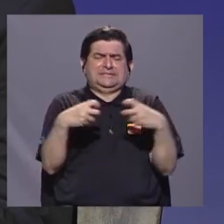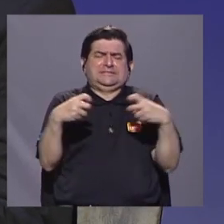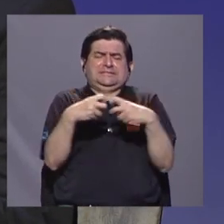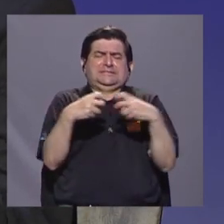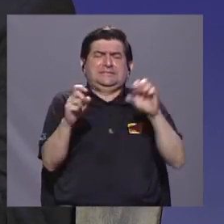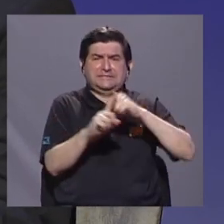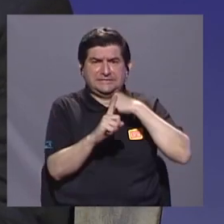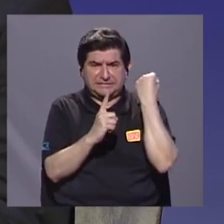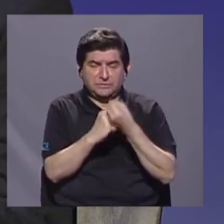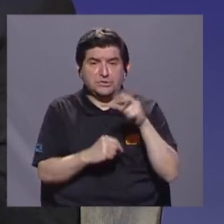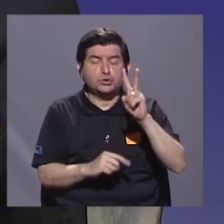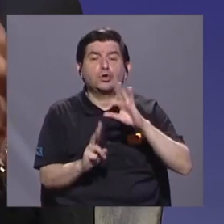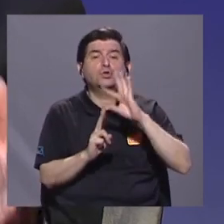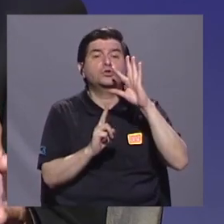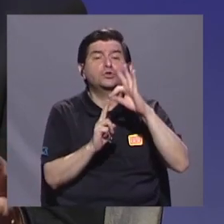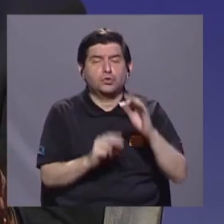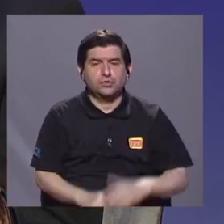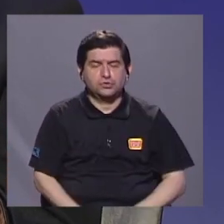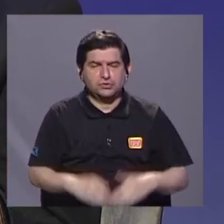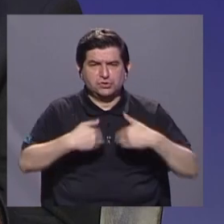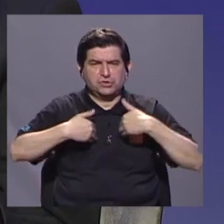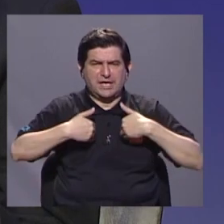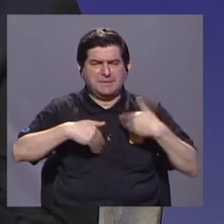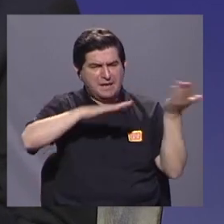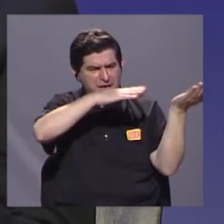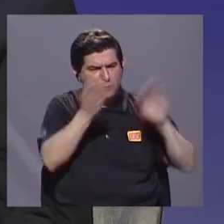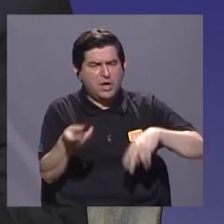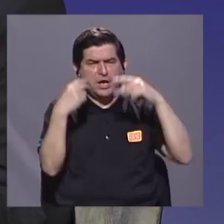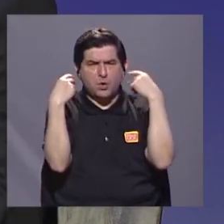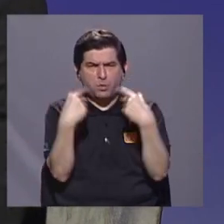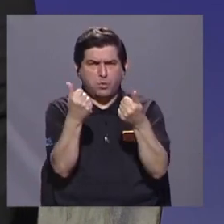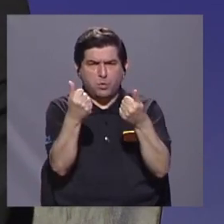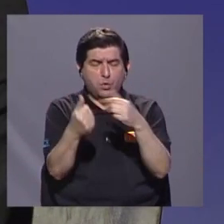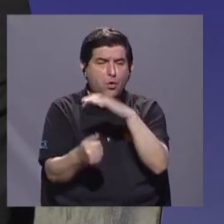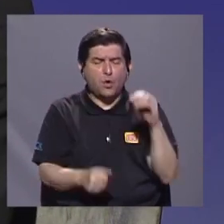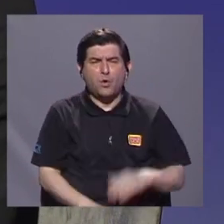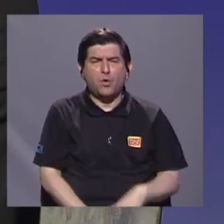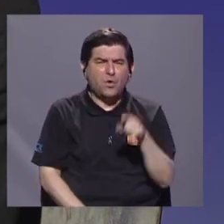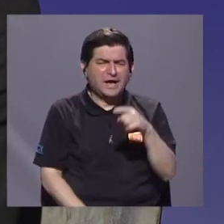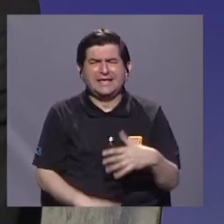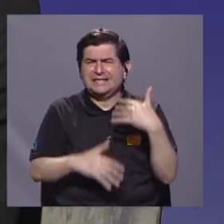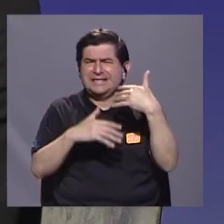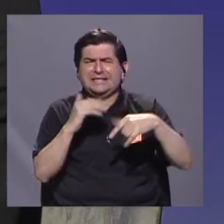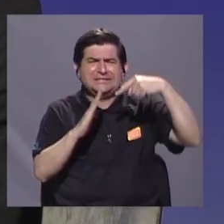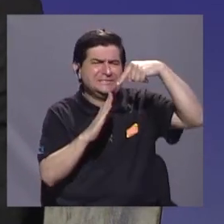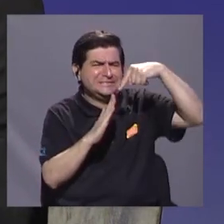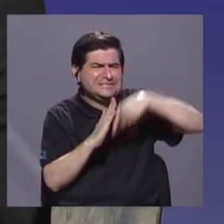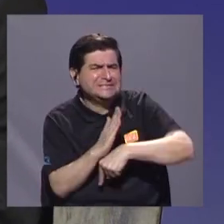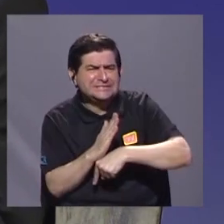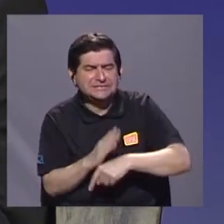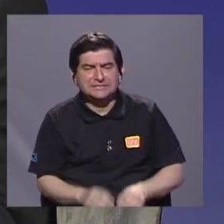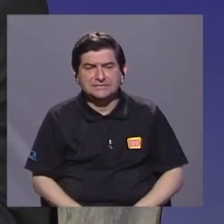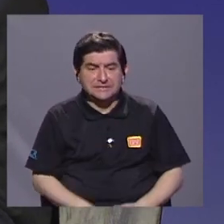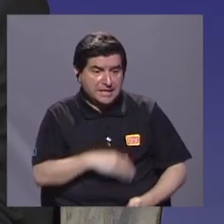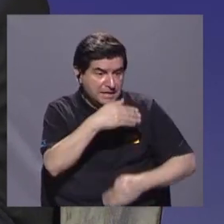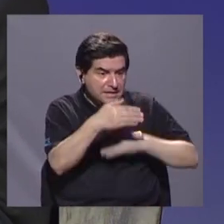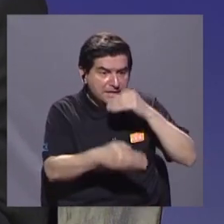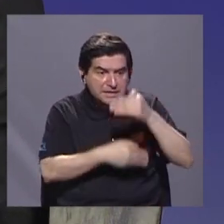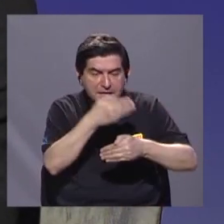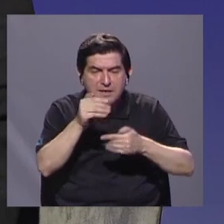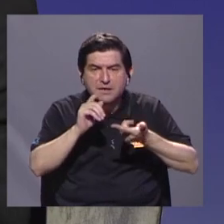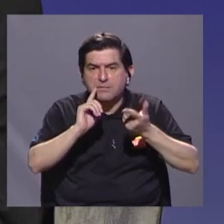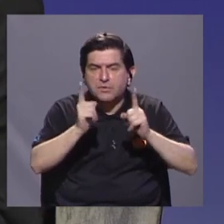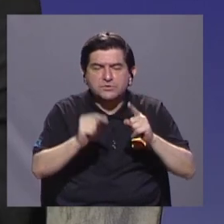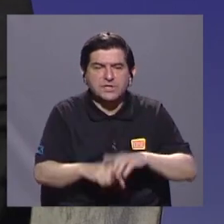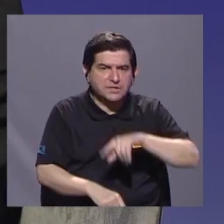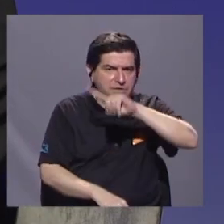tenemos dos opciones, el animal muere inmediatamente o queda mal herido. ¿Cuál es el procedimiento, Inés, que se